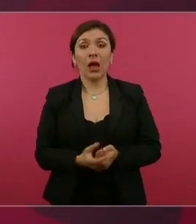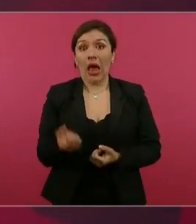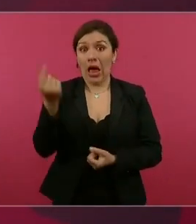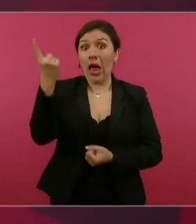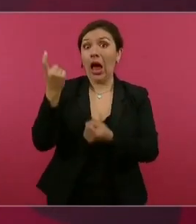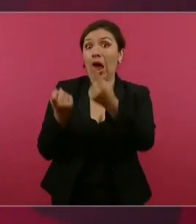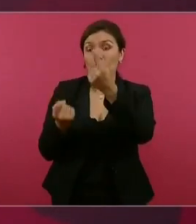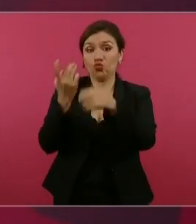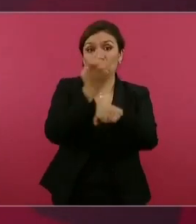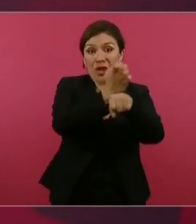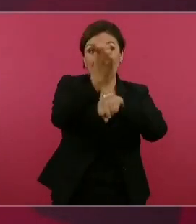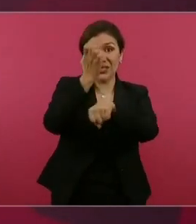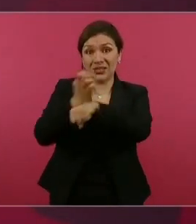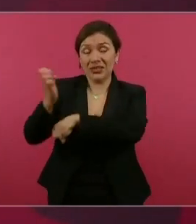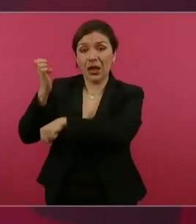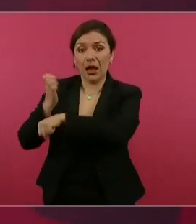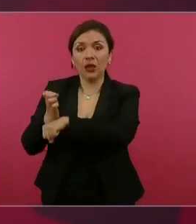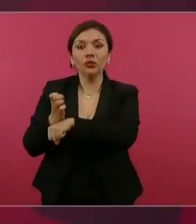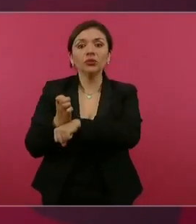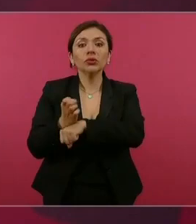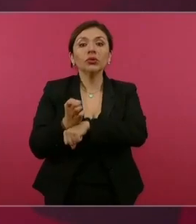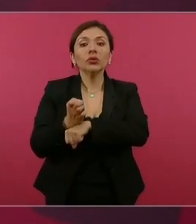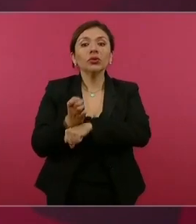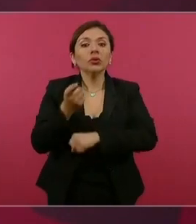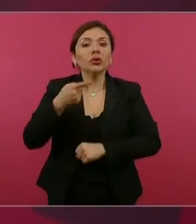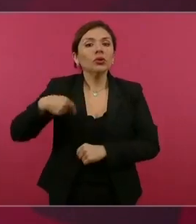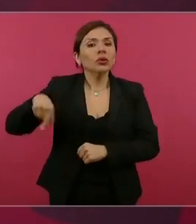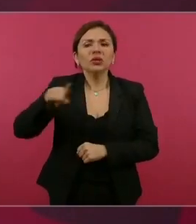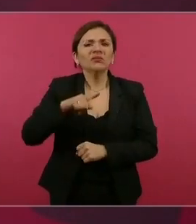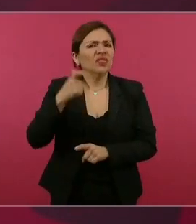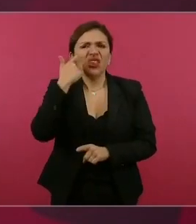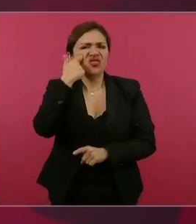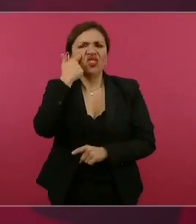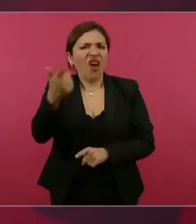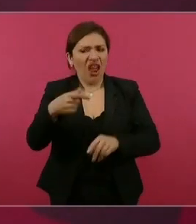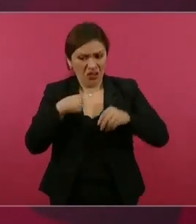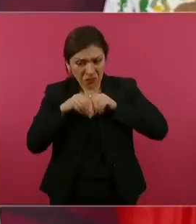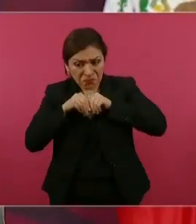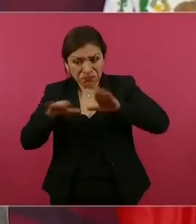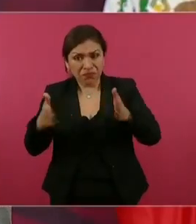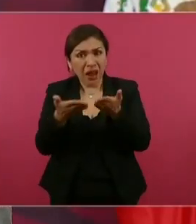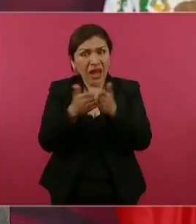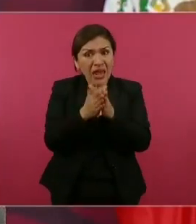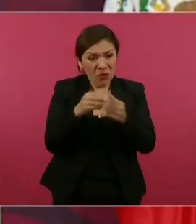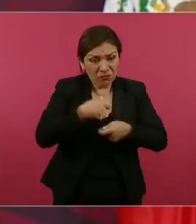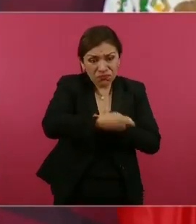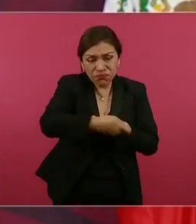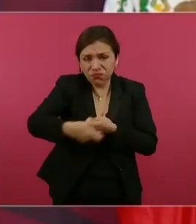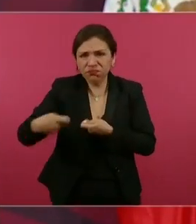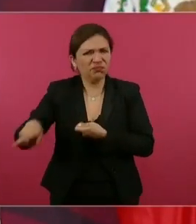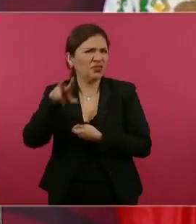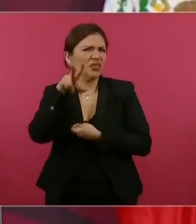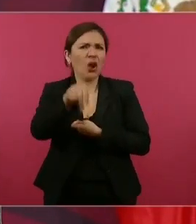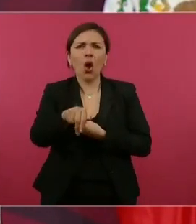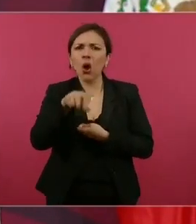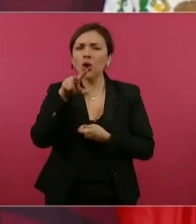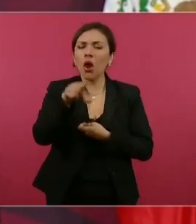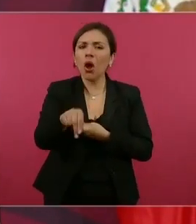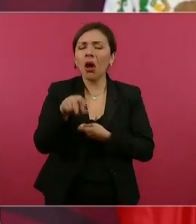en donde no se querían distribuir los libros.